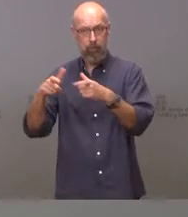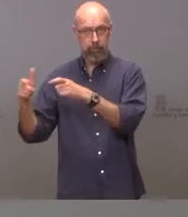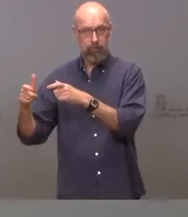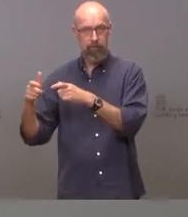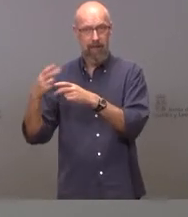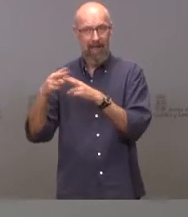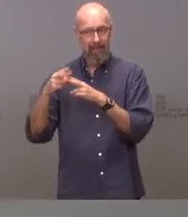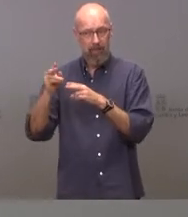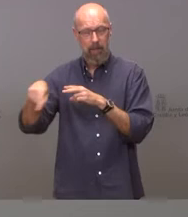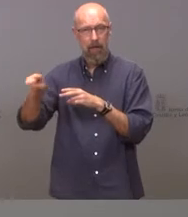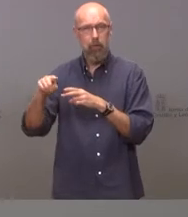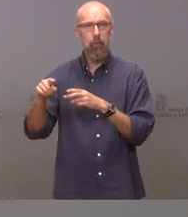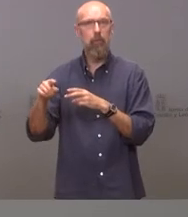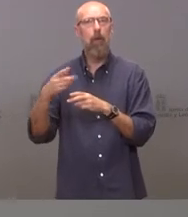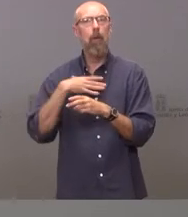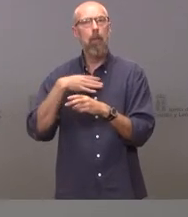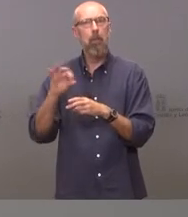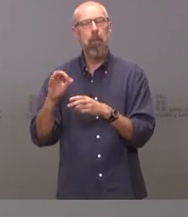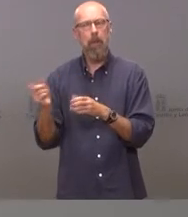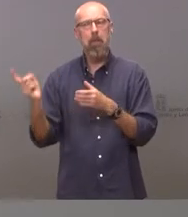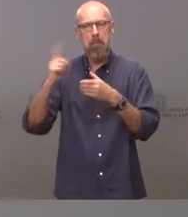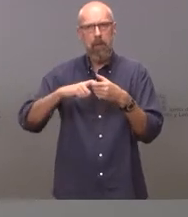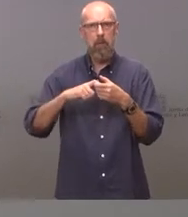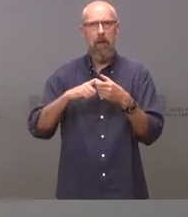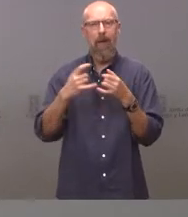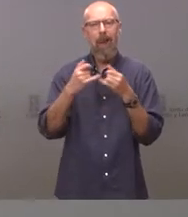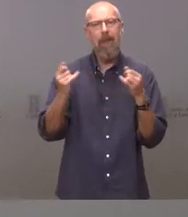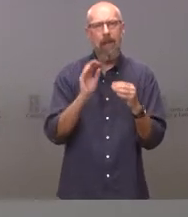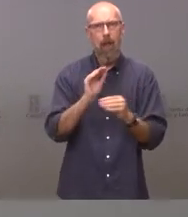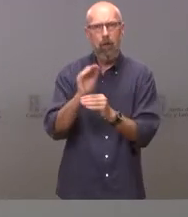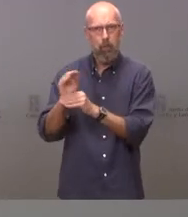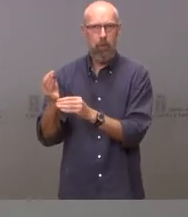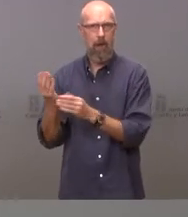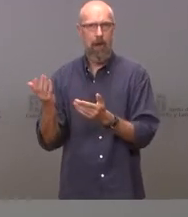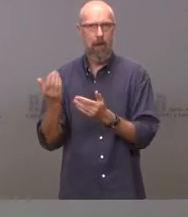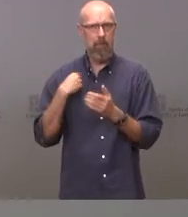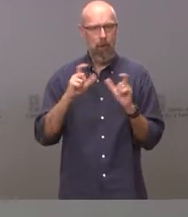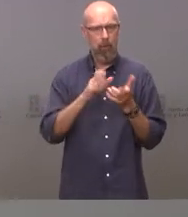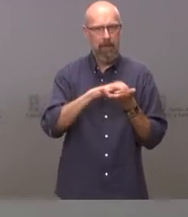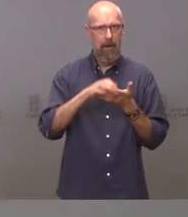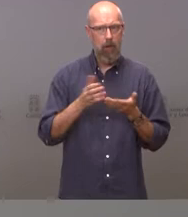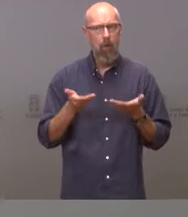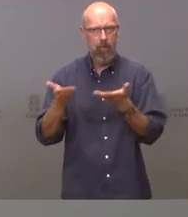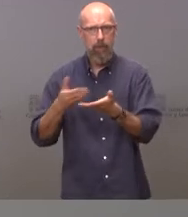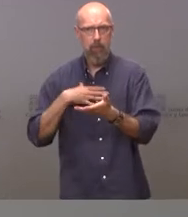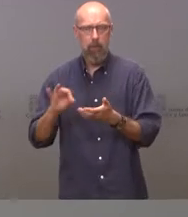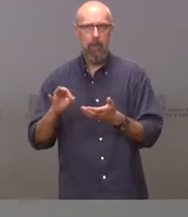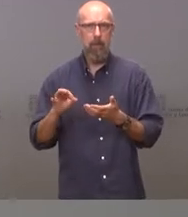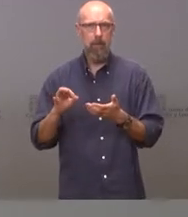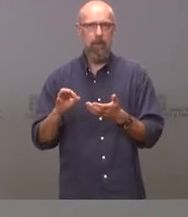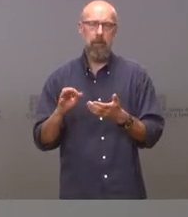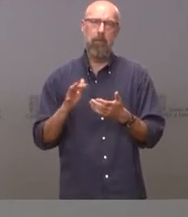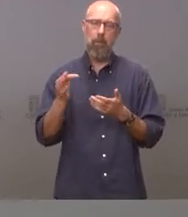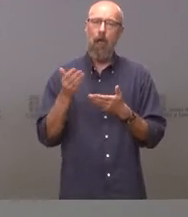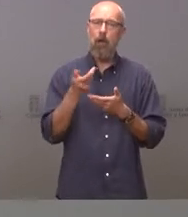les hacen posibles participantes de esa línea de ayuda que está estableciendo la Junta de Castilla y León también en coordinación con las